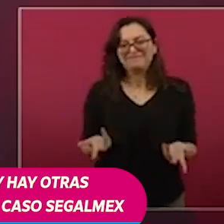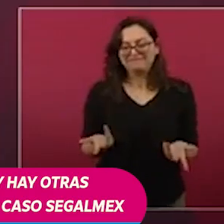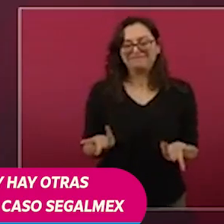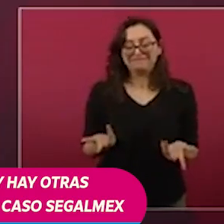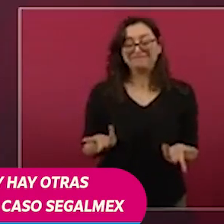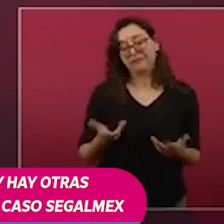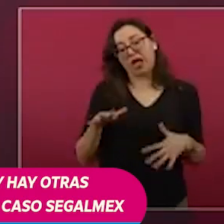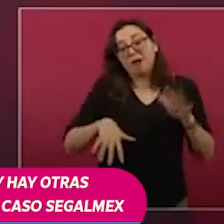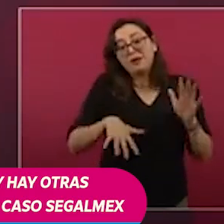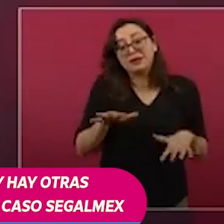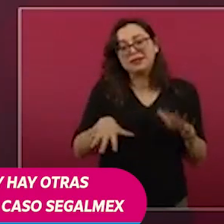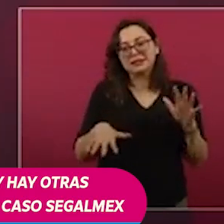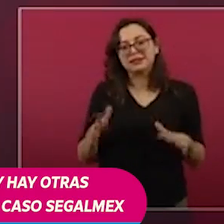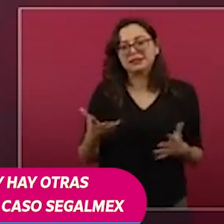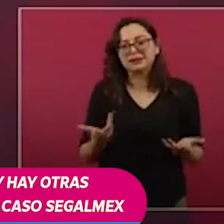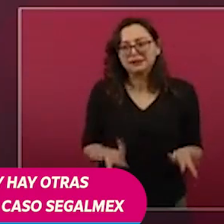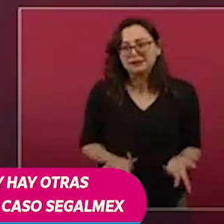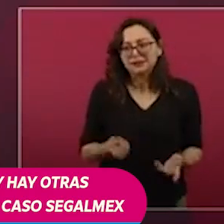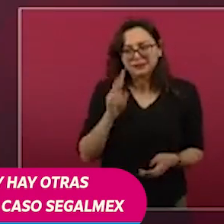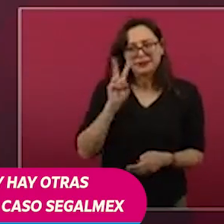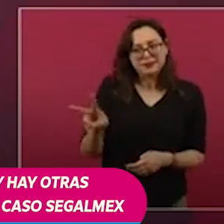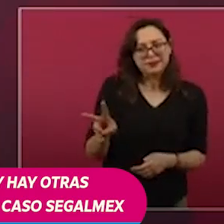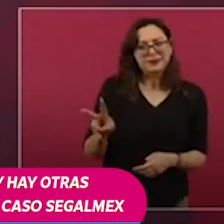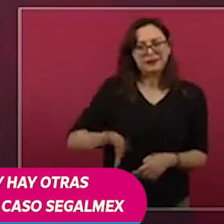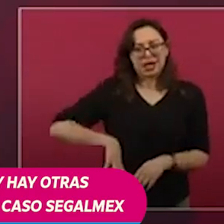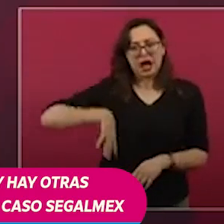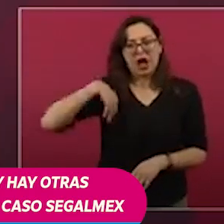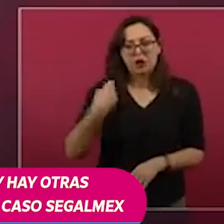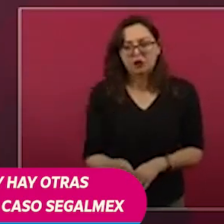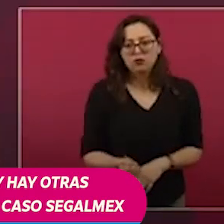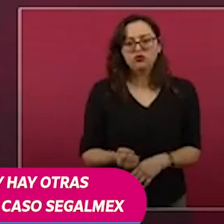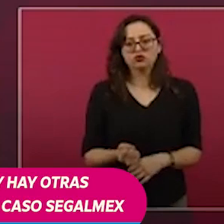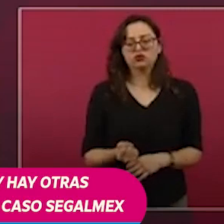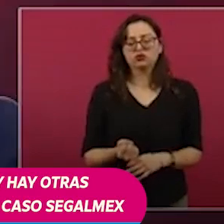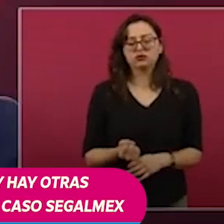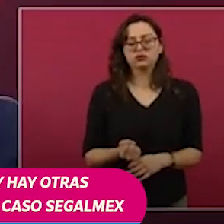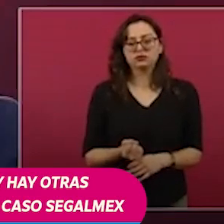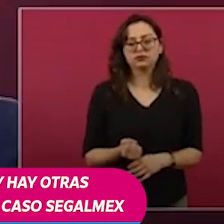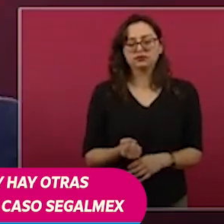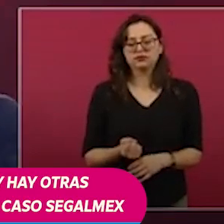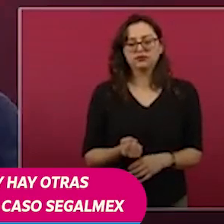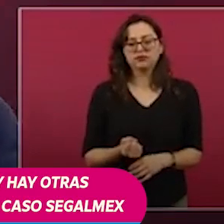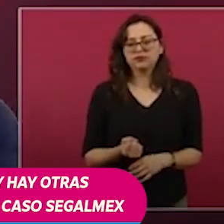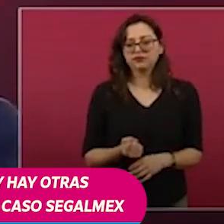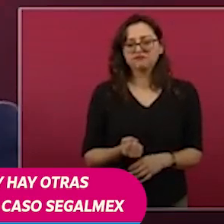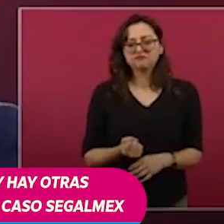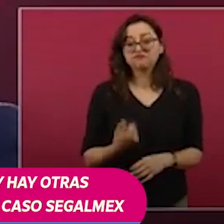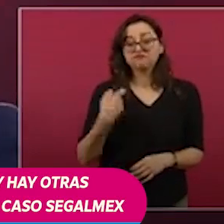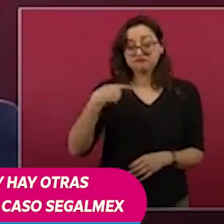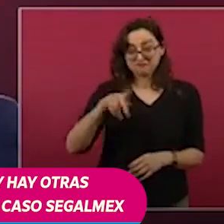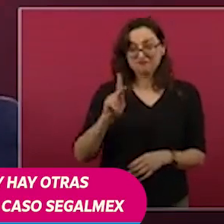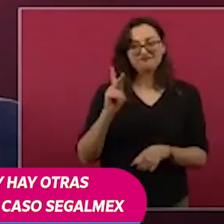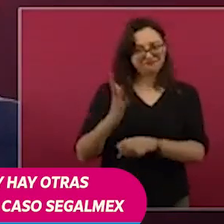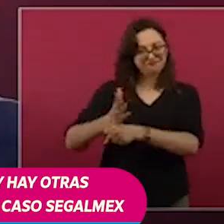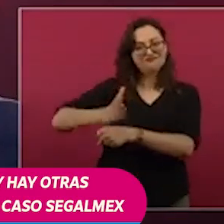que abuse de su cargo, sea quien sea.